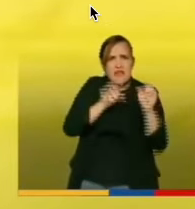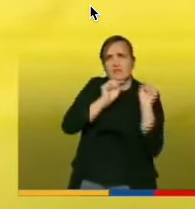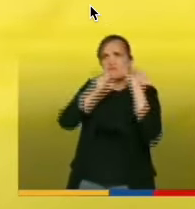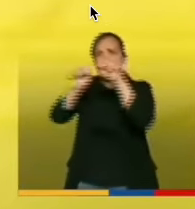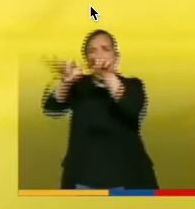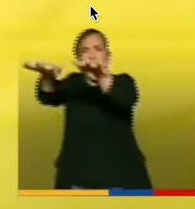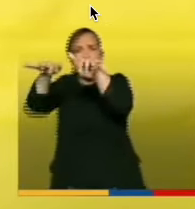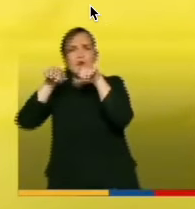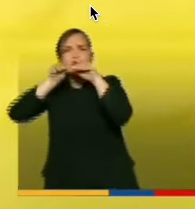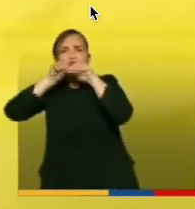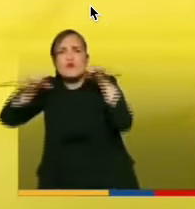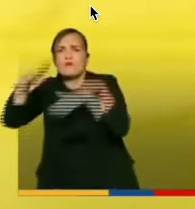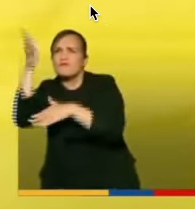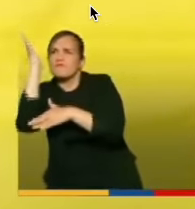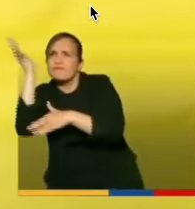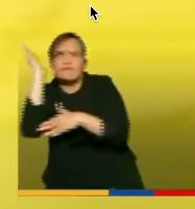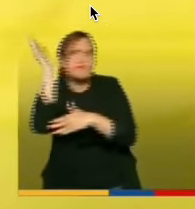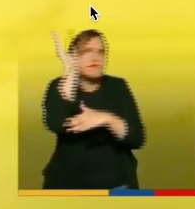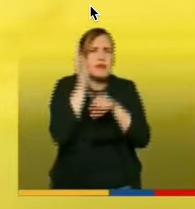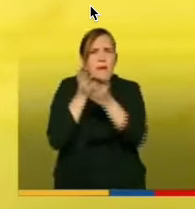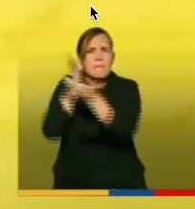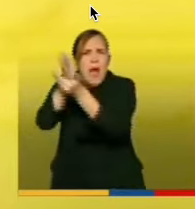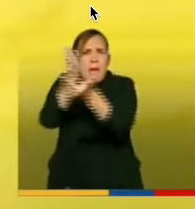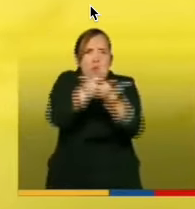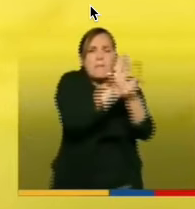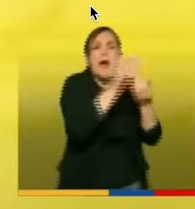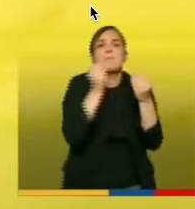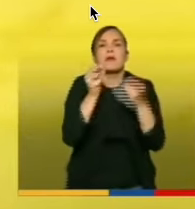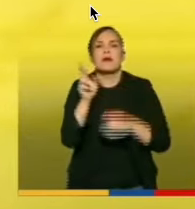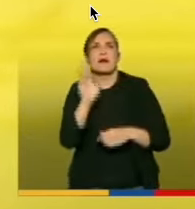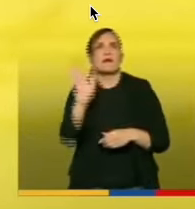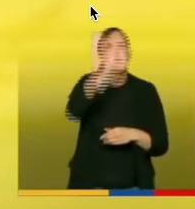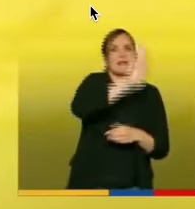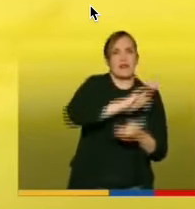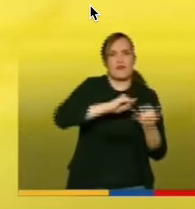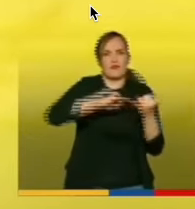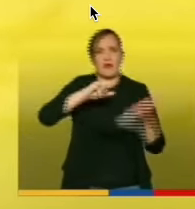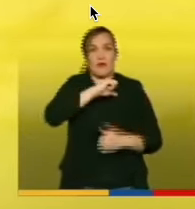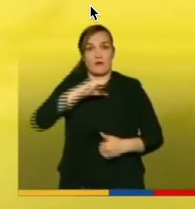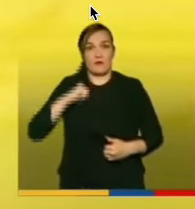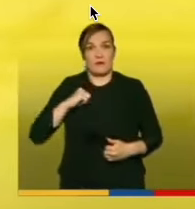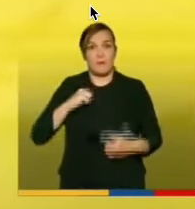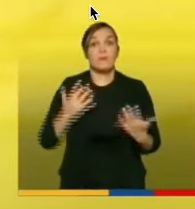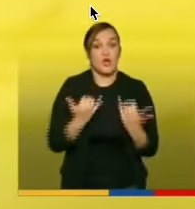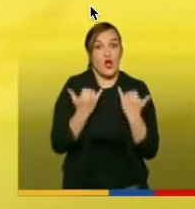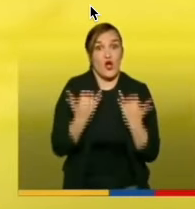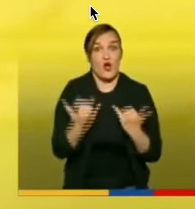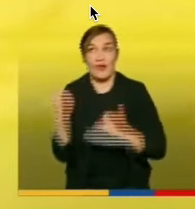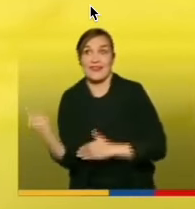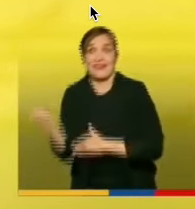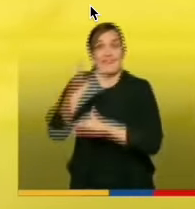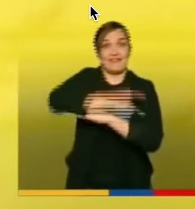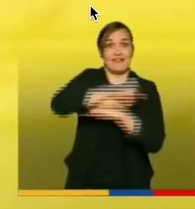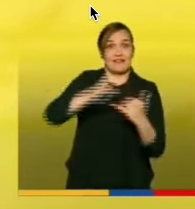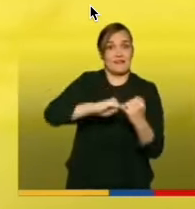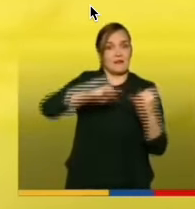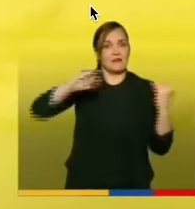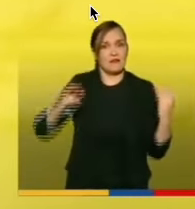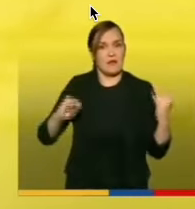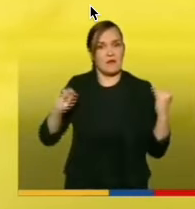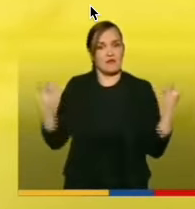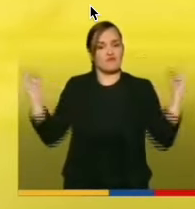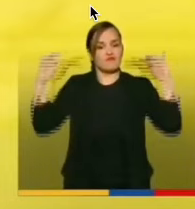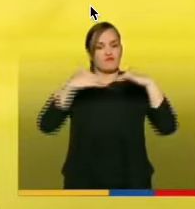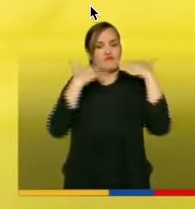y hoy que instalamos en el día de la independencia y que nos nos reunimos para